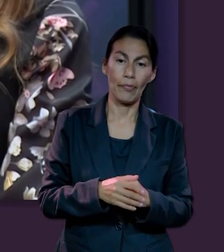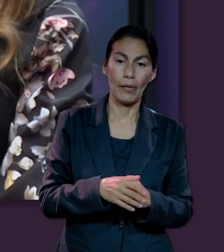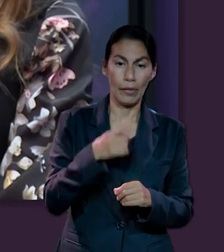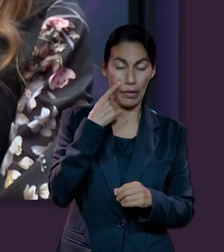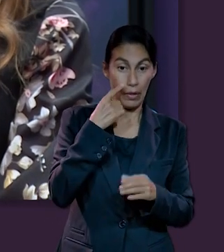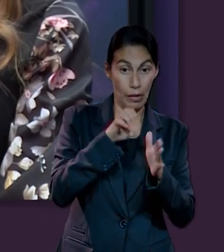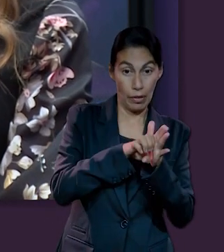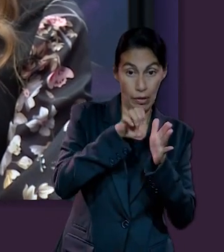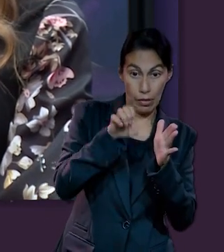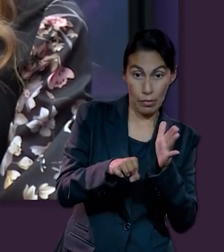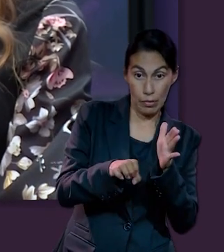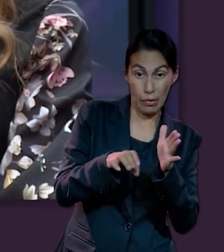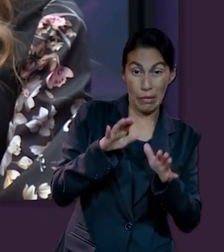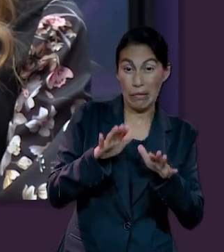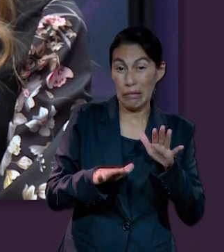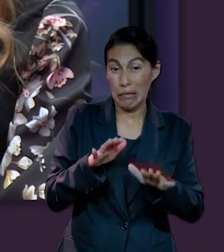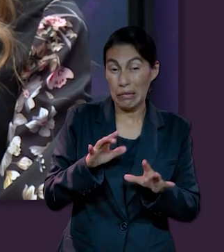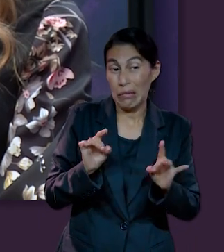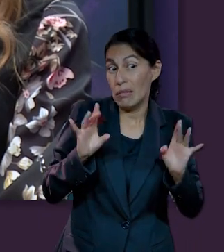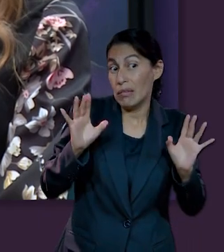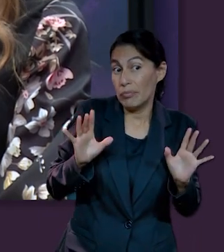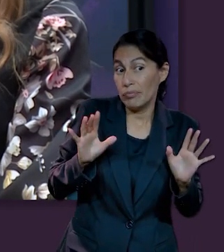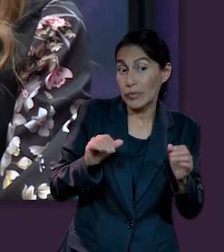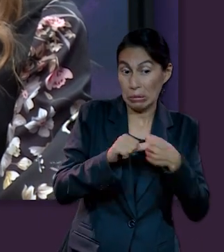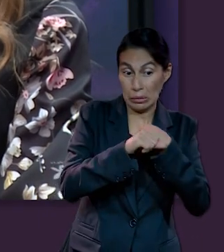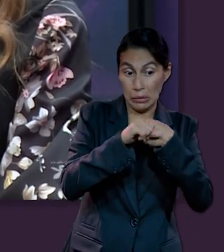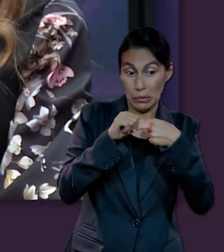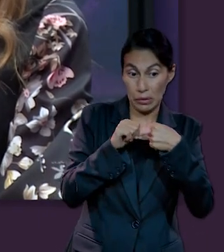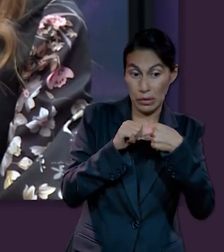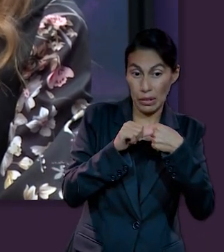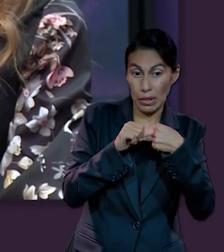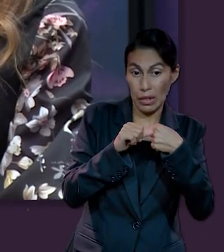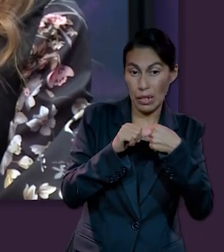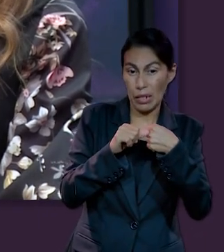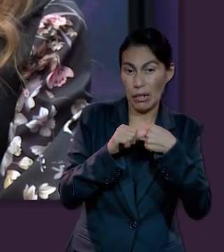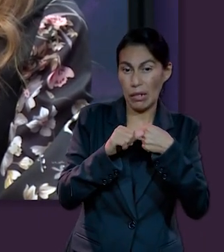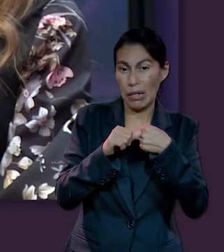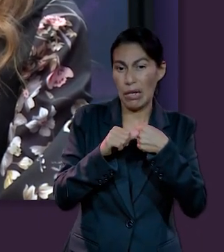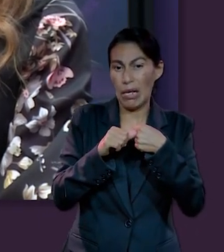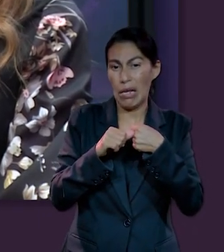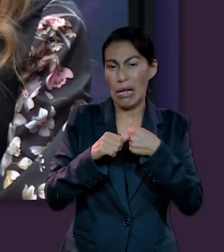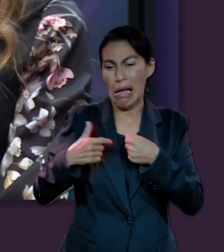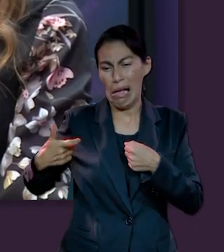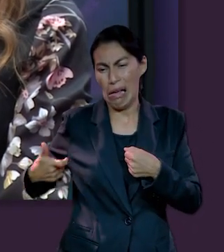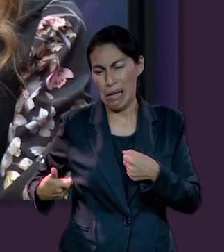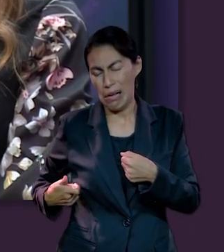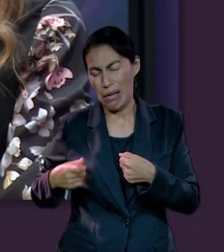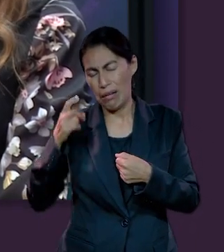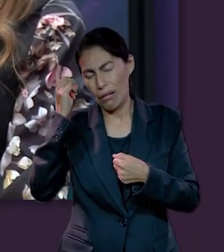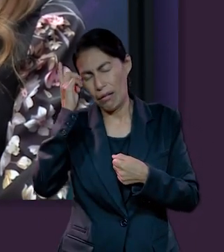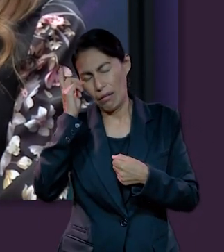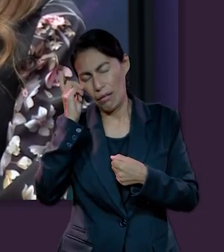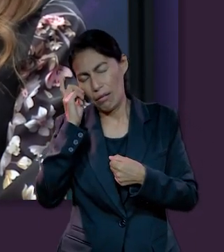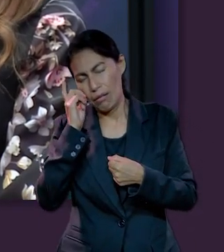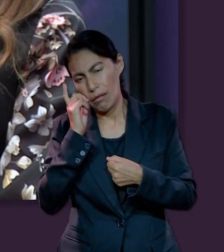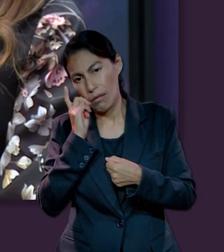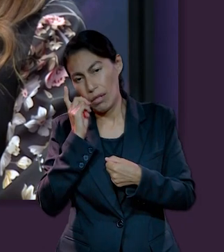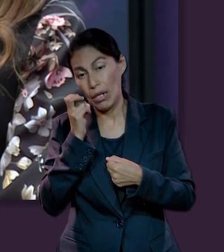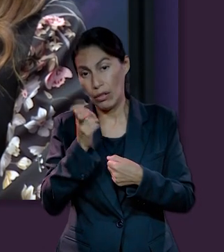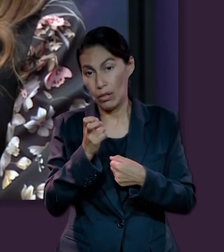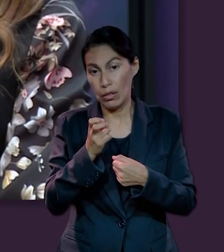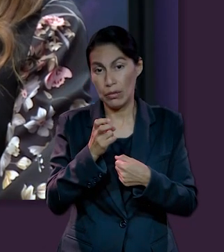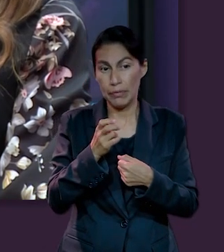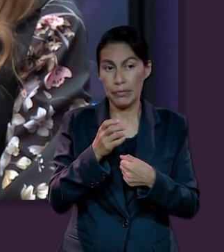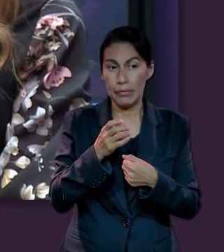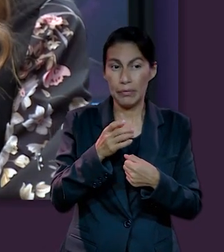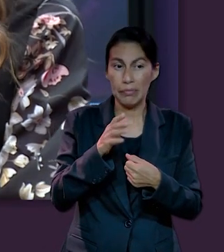que es el ejemplo de que si alguna vez pasamos por una cirugía y nos aplicaron anestesia general, entonces podemos conocer